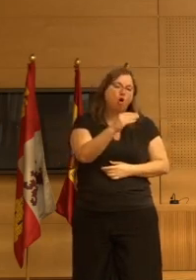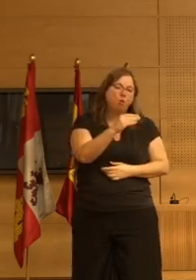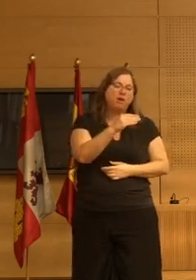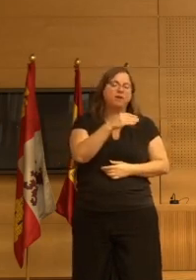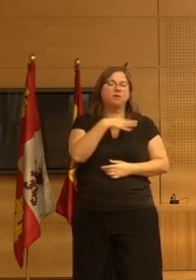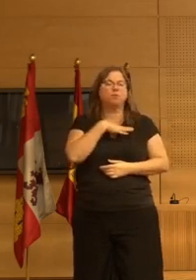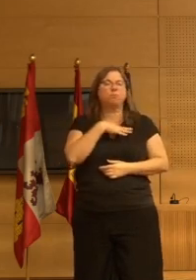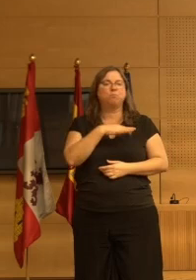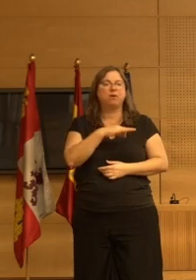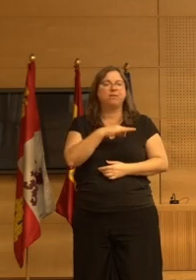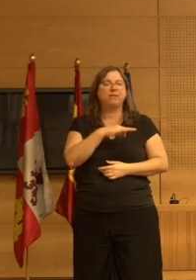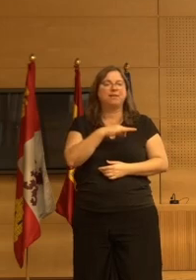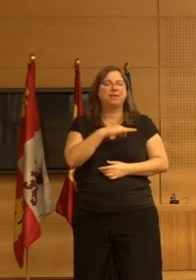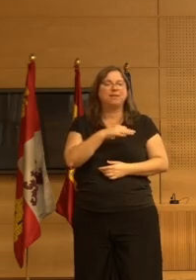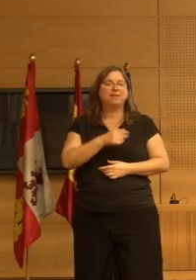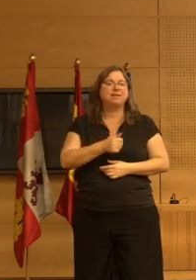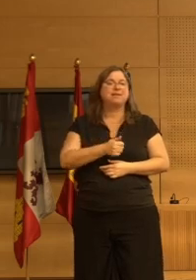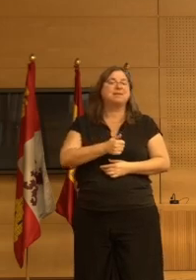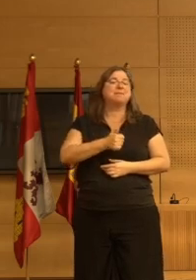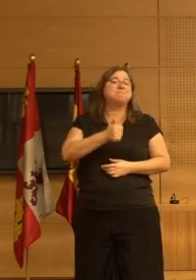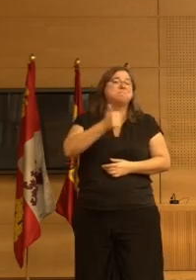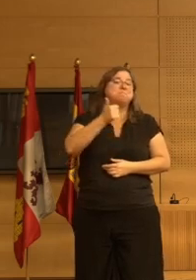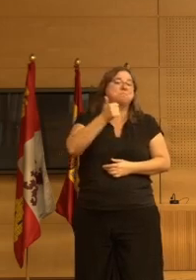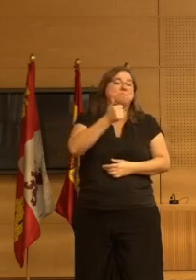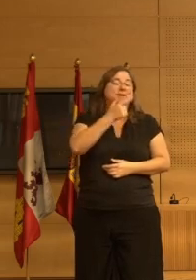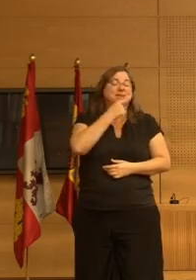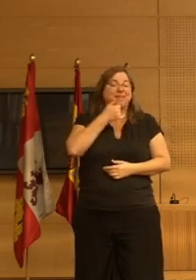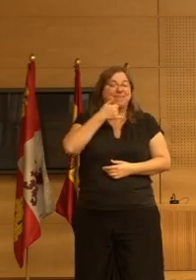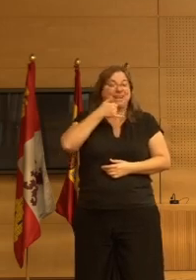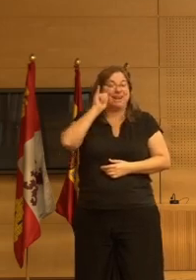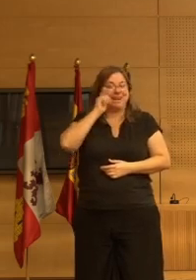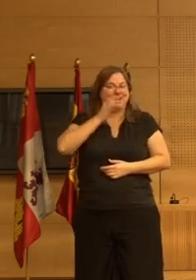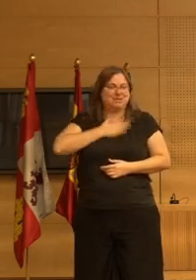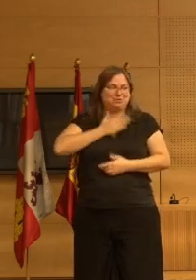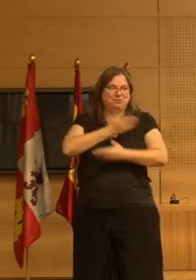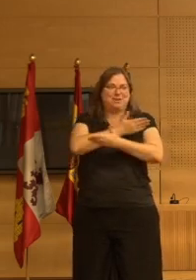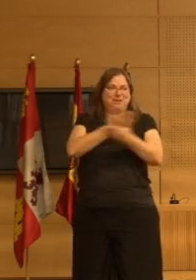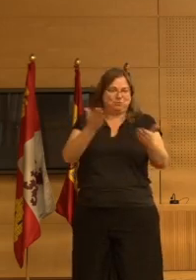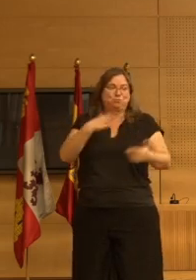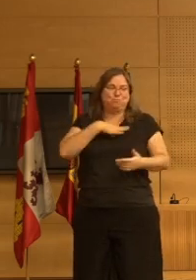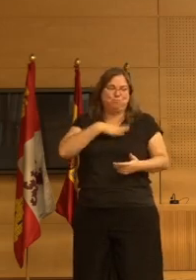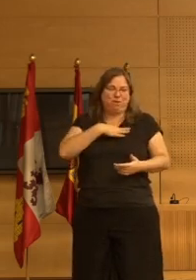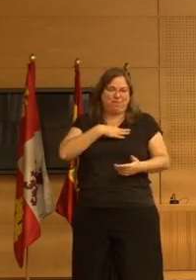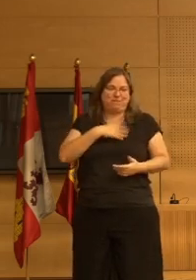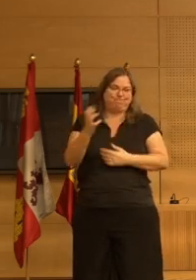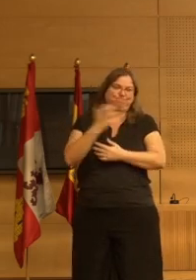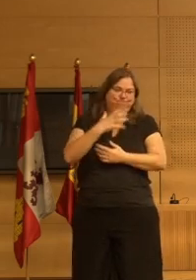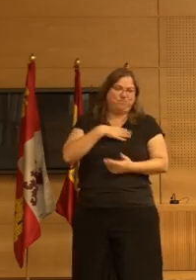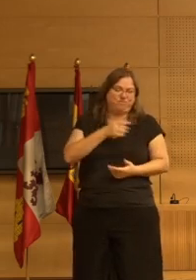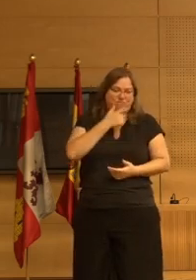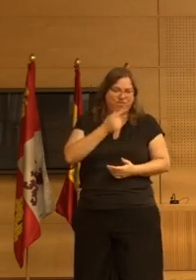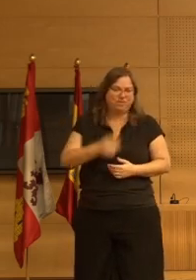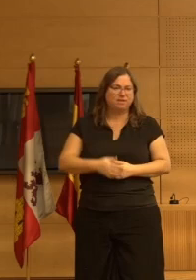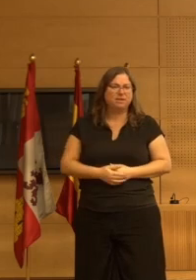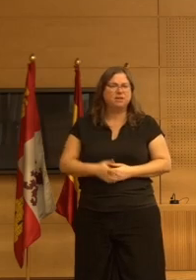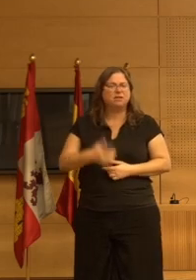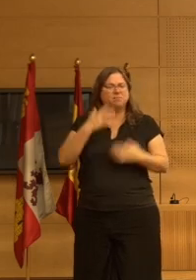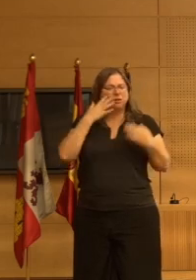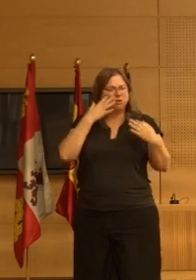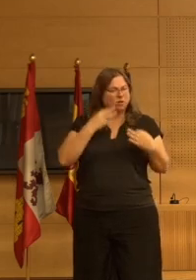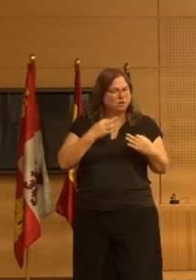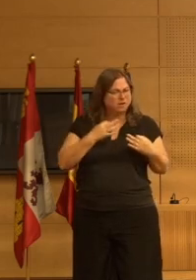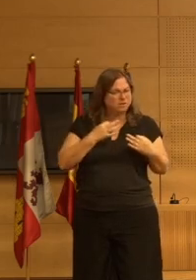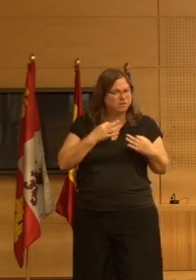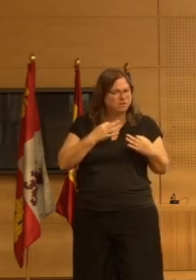potencialmente con probabilidad de producir riesgo para él o para los demás esa es una diferencia importante pero por otro lado